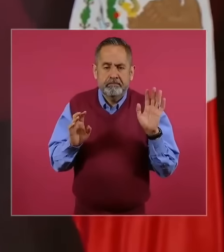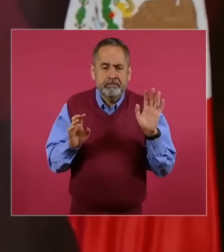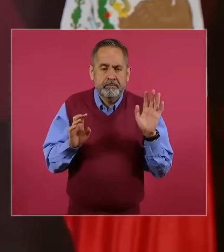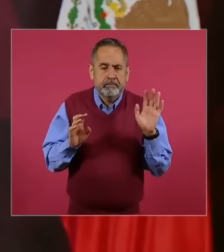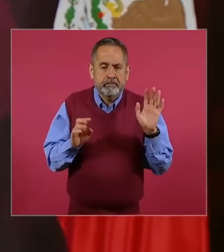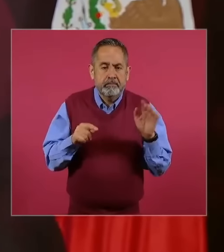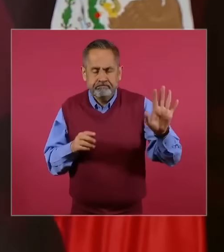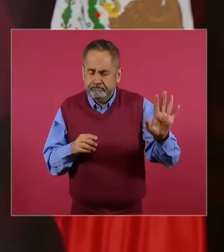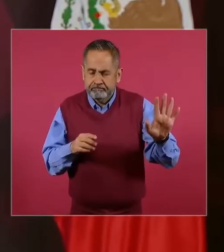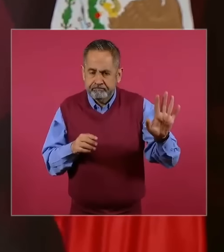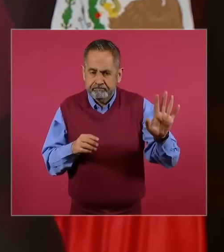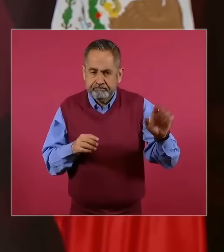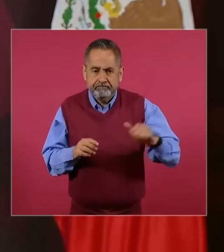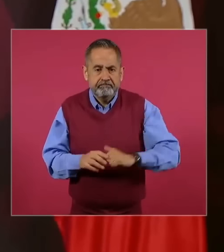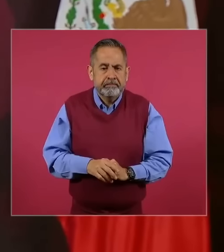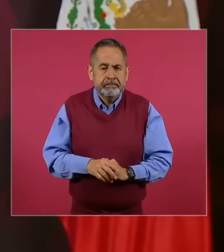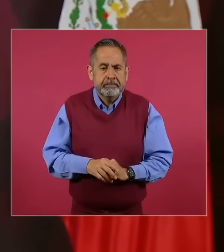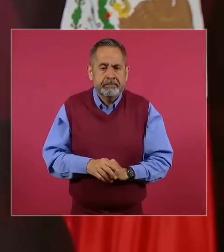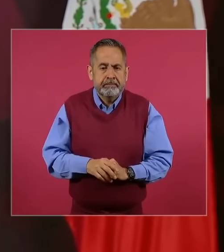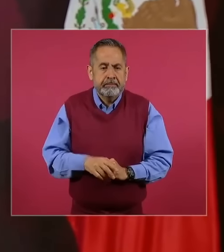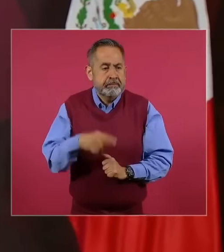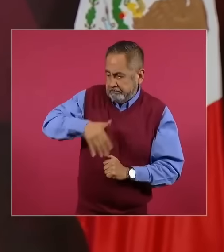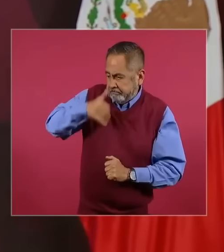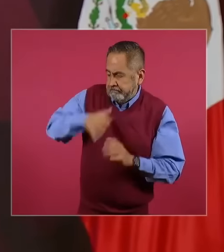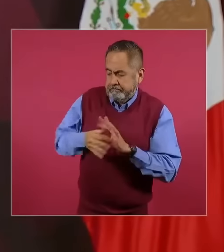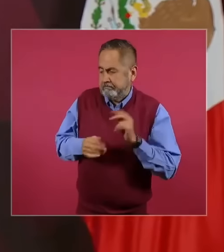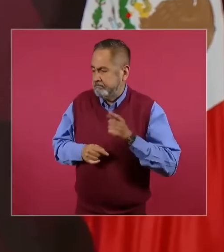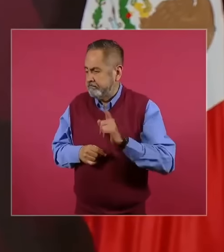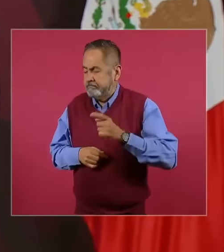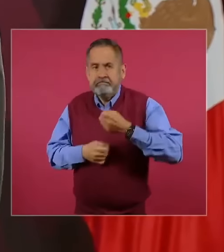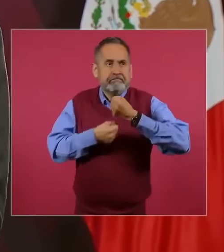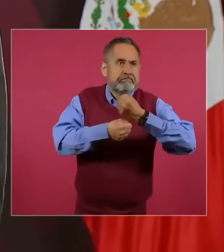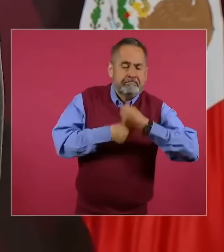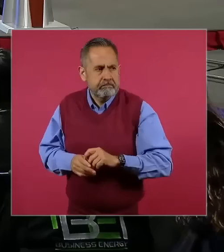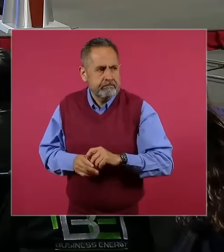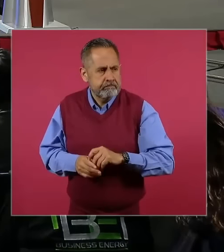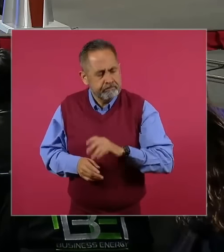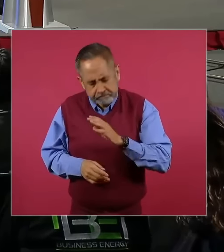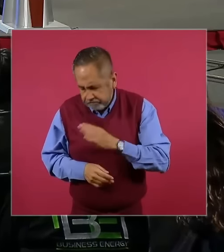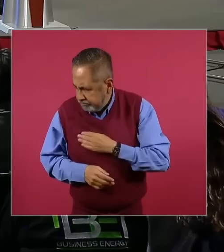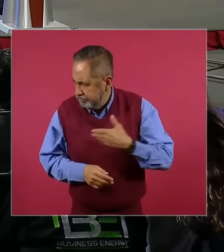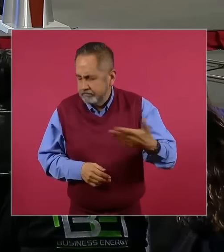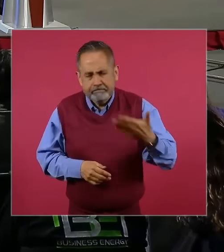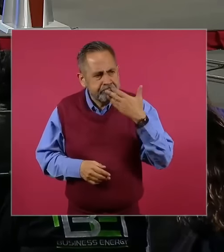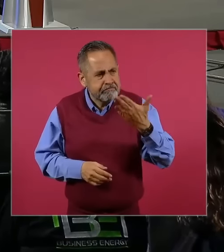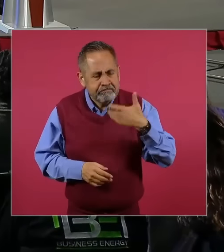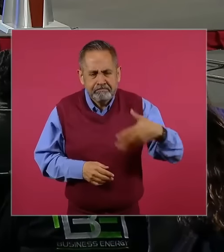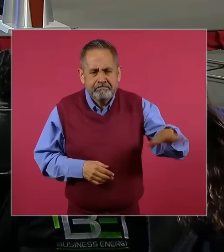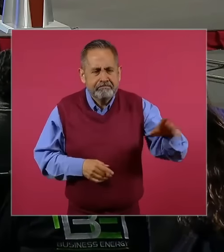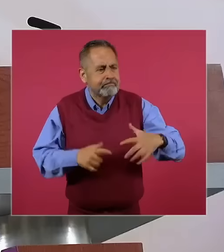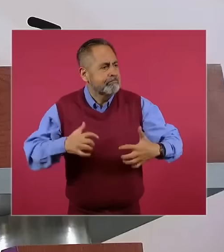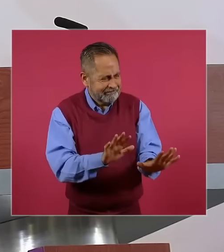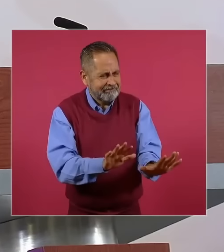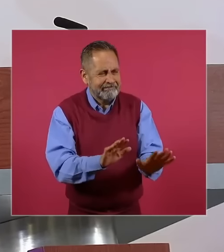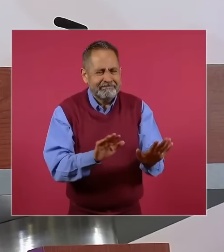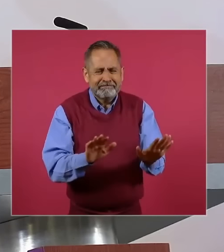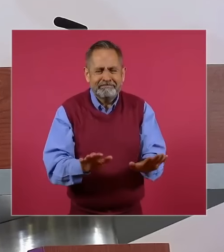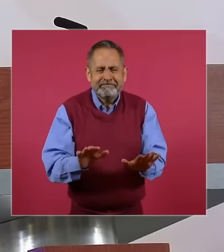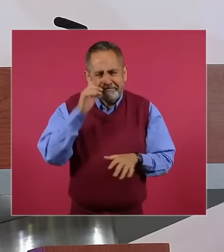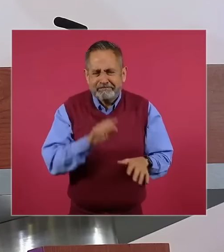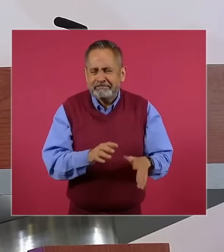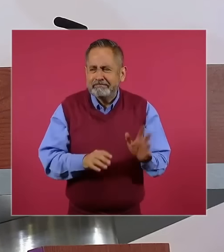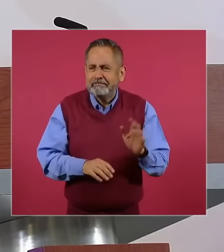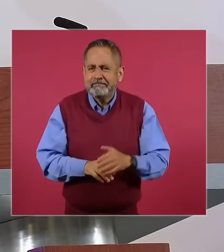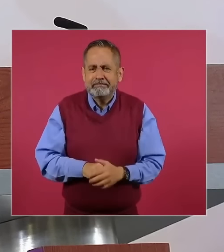son estas protestas pero qué bueno no hay que enojarse nada